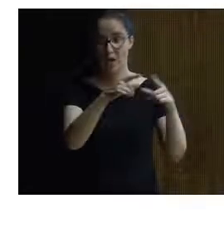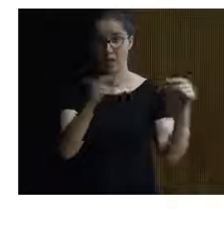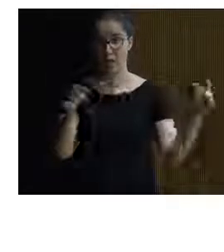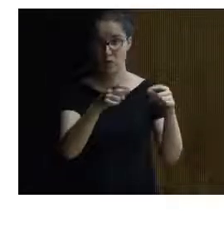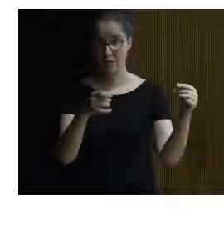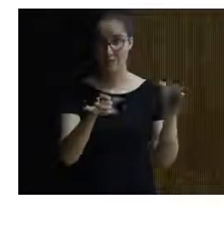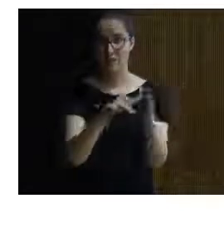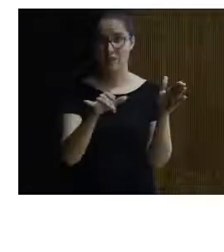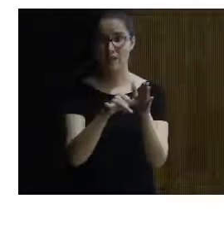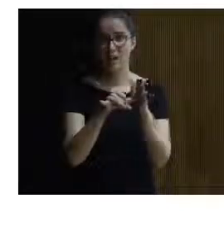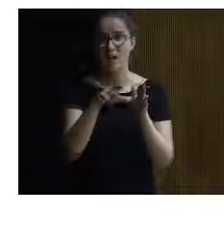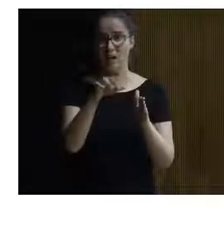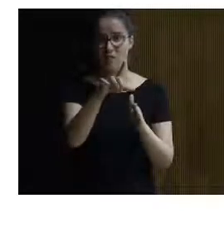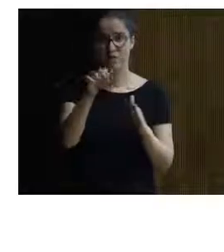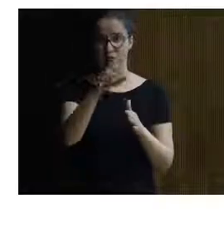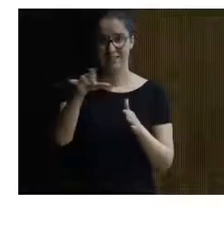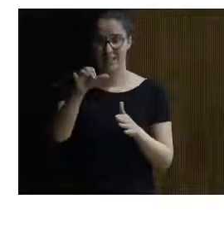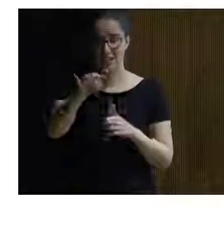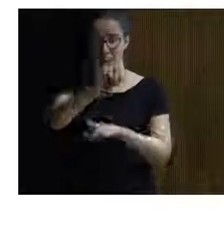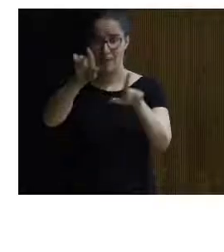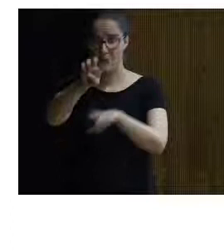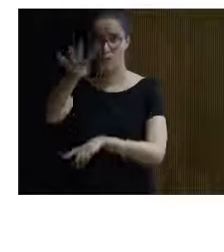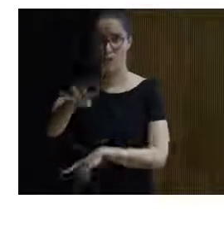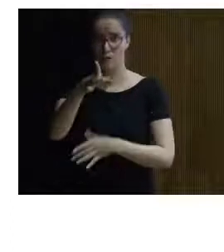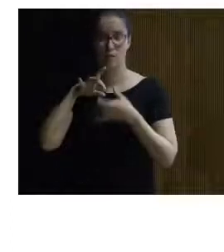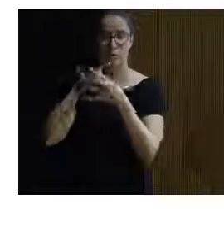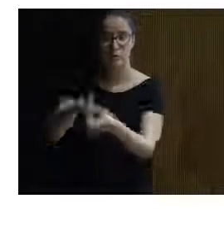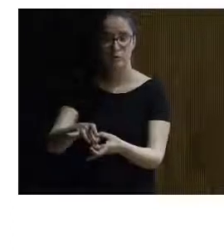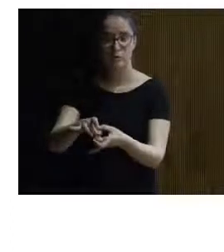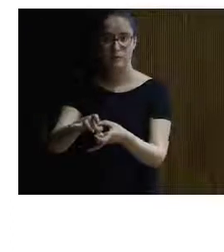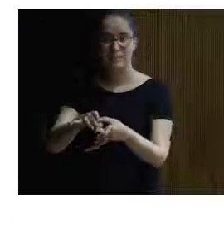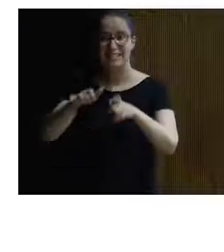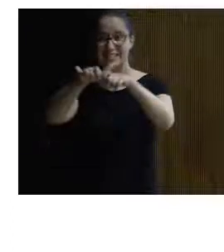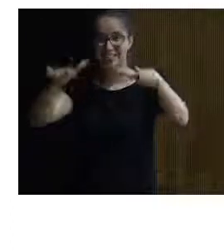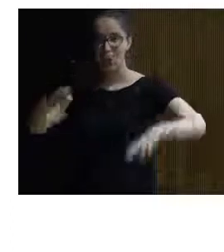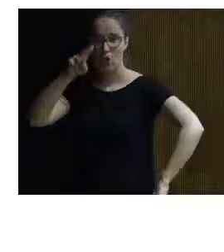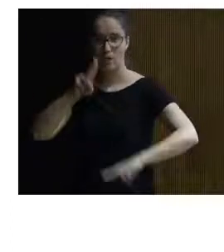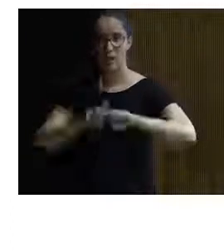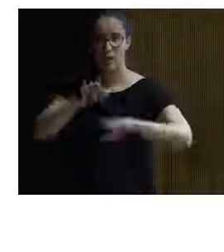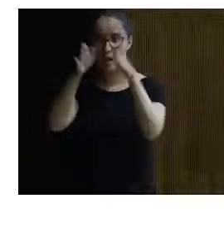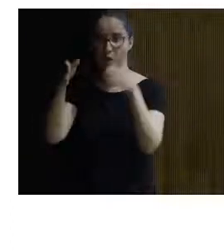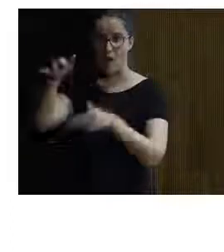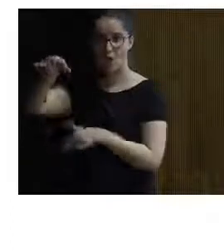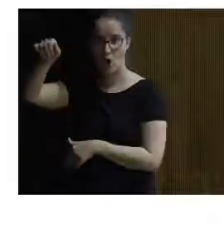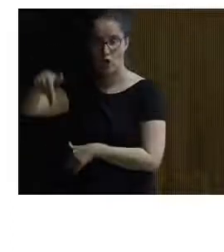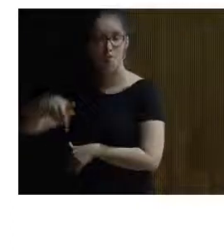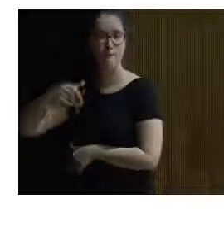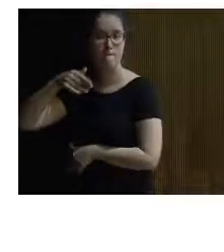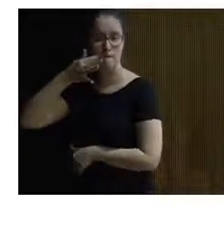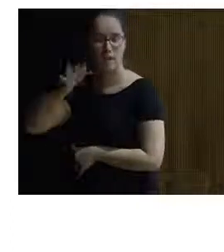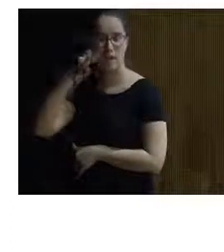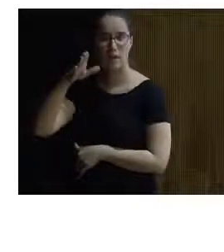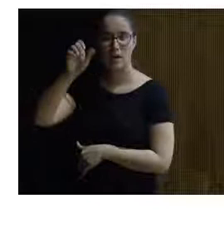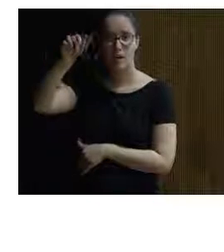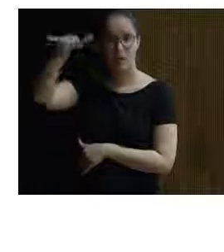en Riva de Sella se puede ver también el panel número 4 correspondiente con el salón negro de la cueva de Nió en Francia y el